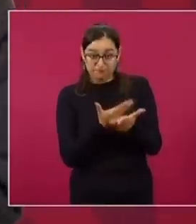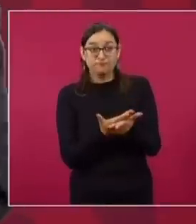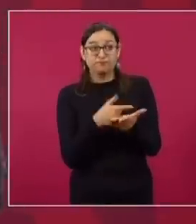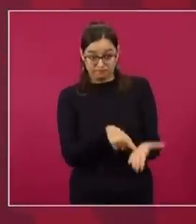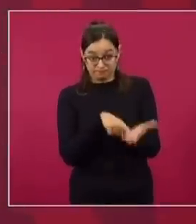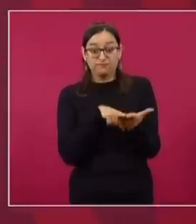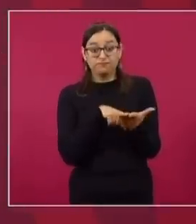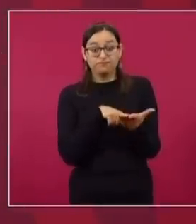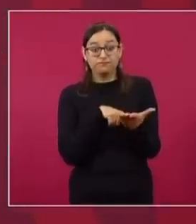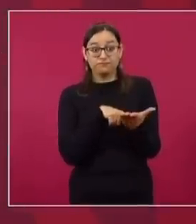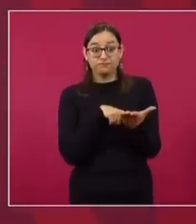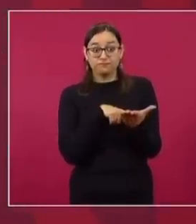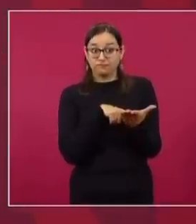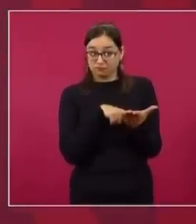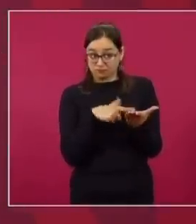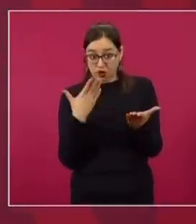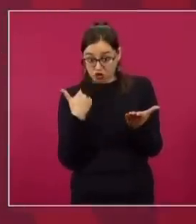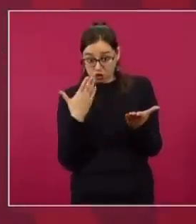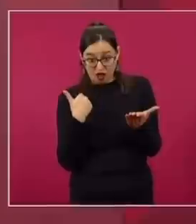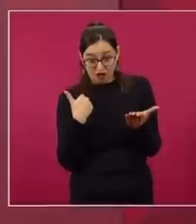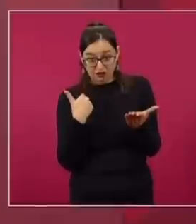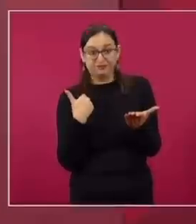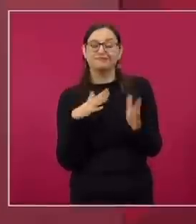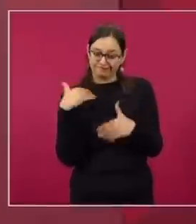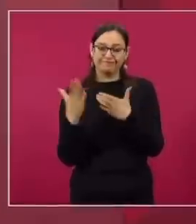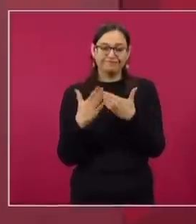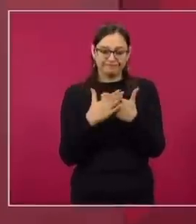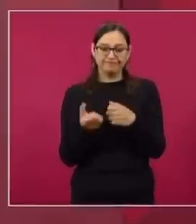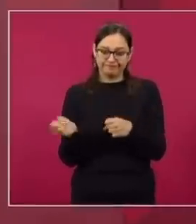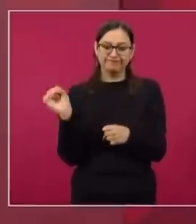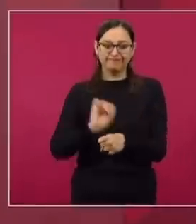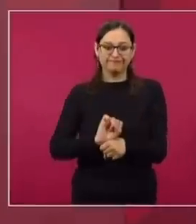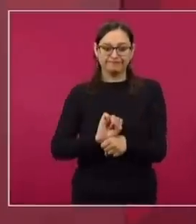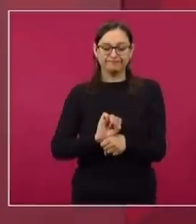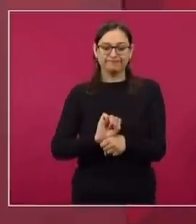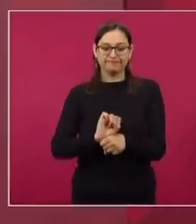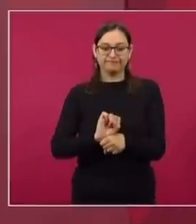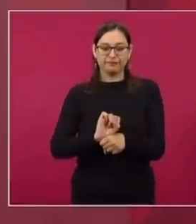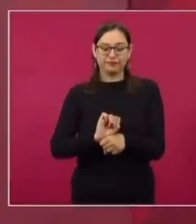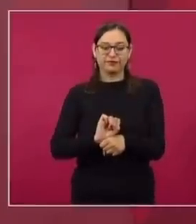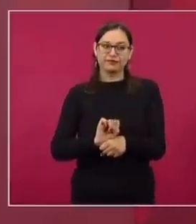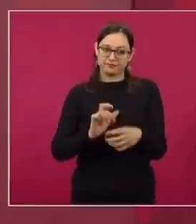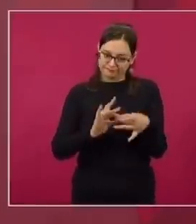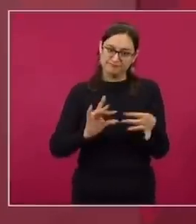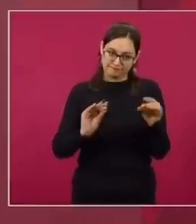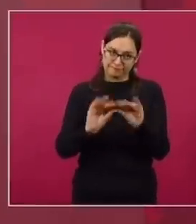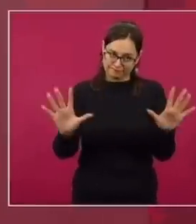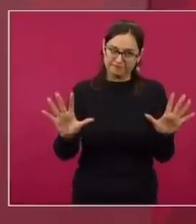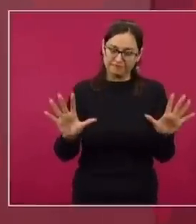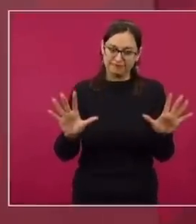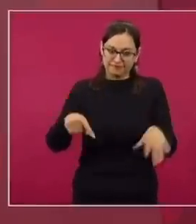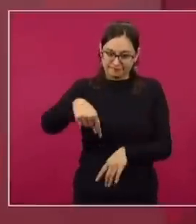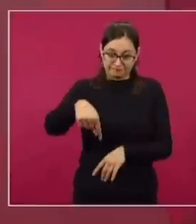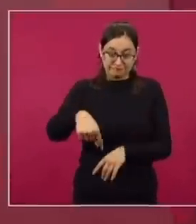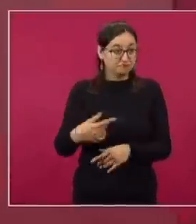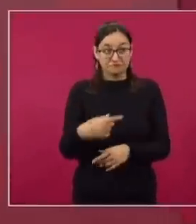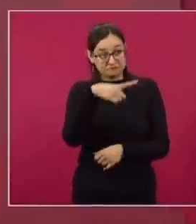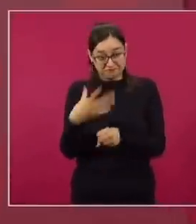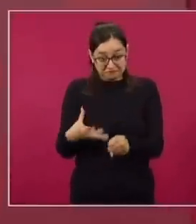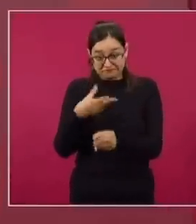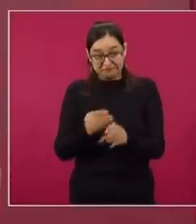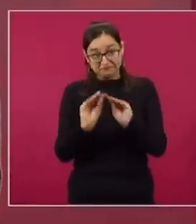la semana que viene, lo aclare aquí. Y si no, pues